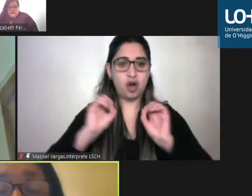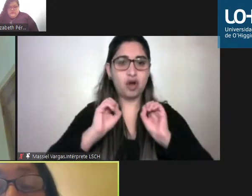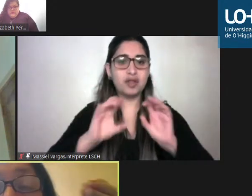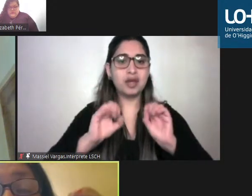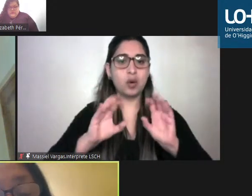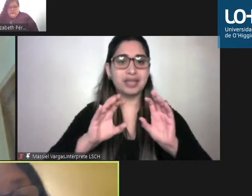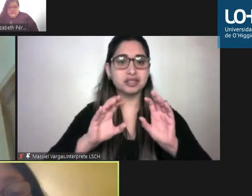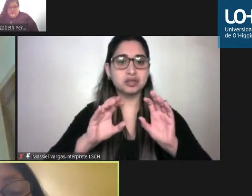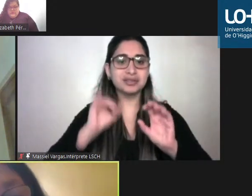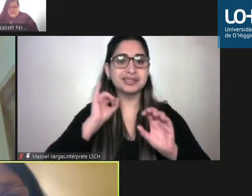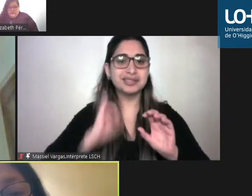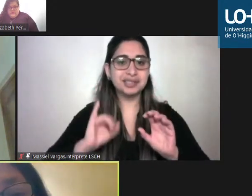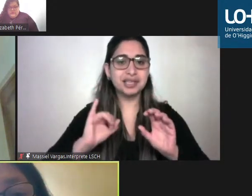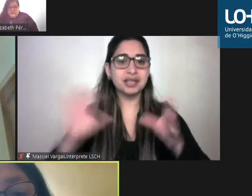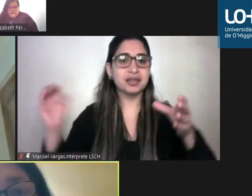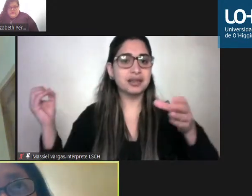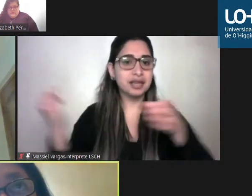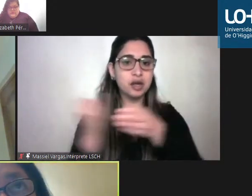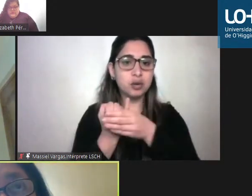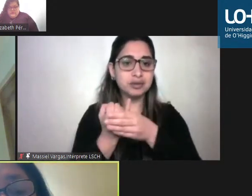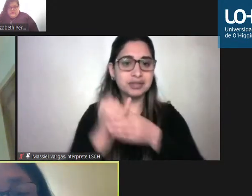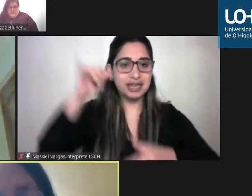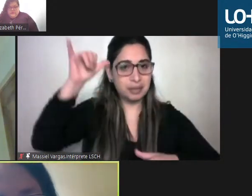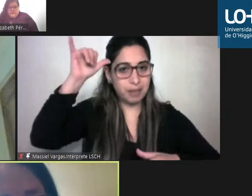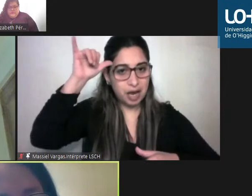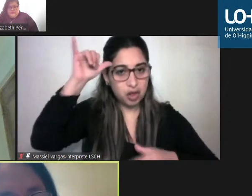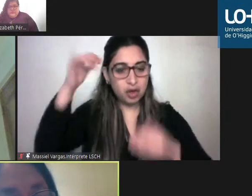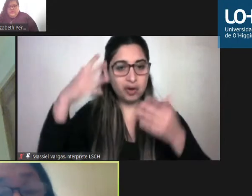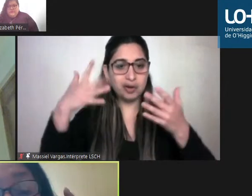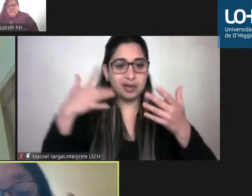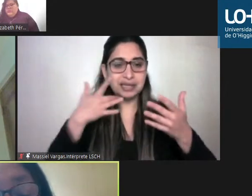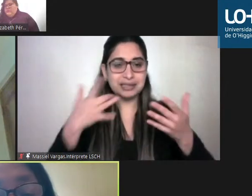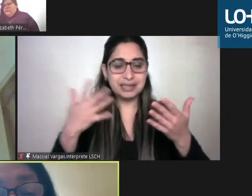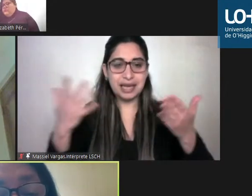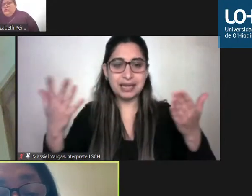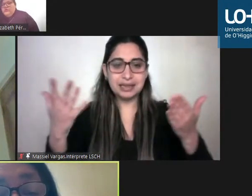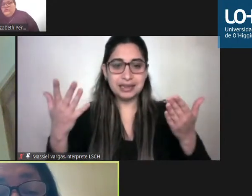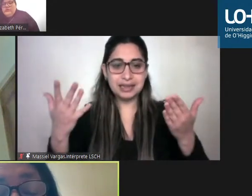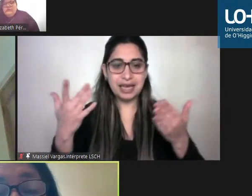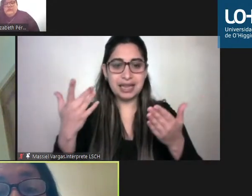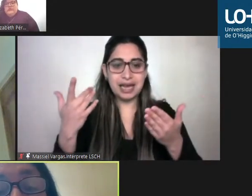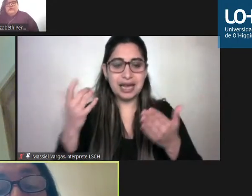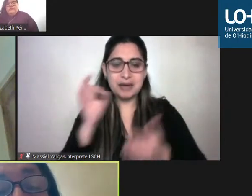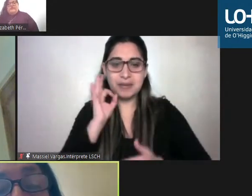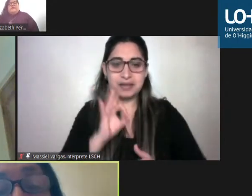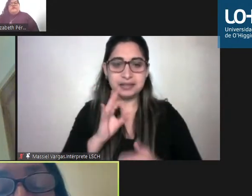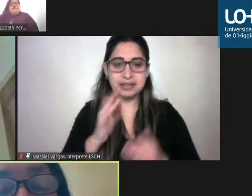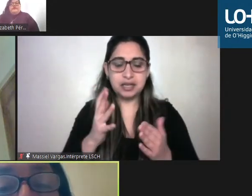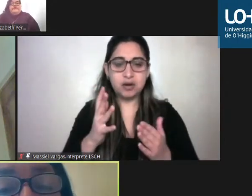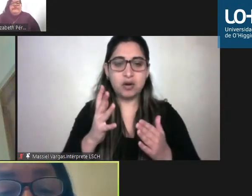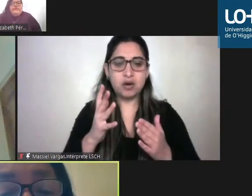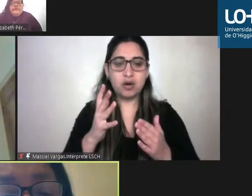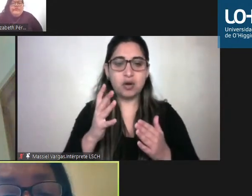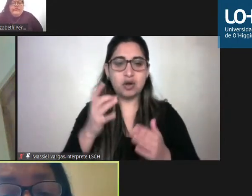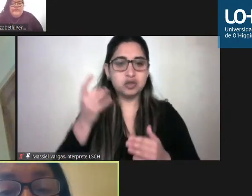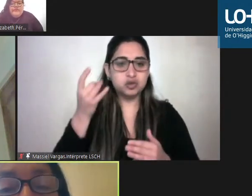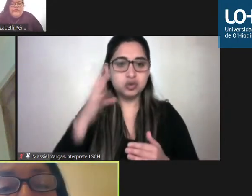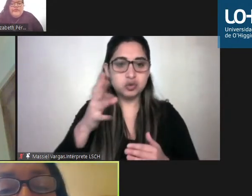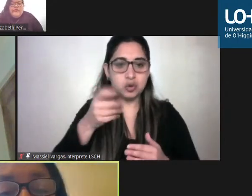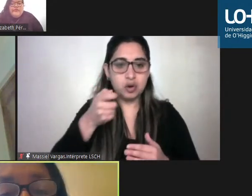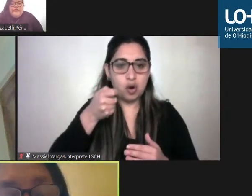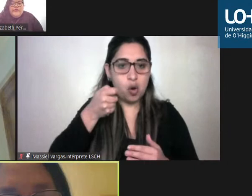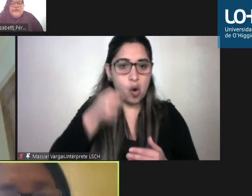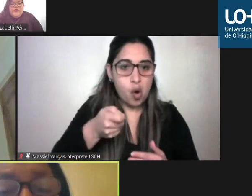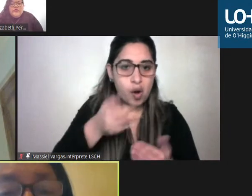inclusiva y no perdonen que sea tan tan estereotipada para decirlo pero no es solo la lupa en el aula